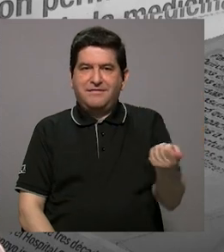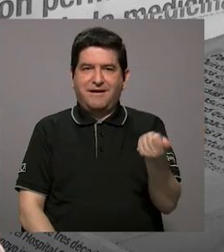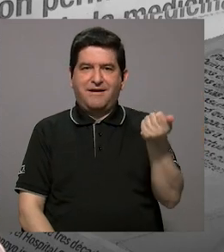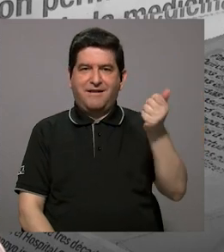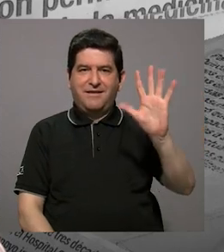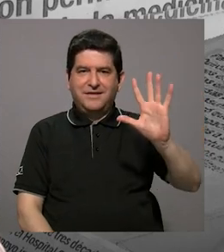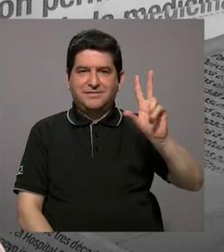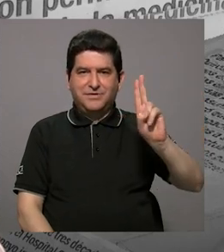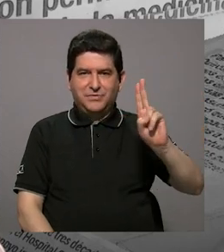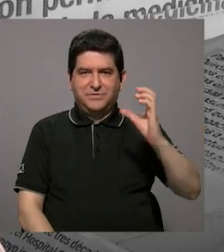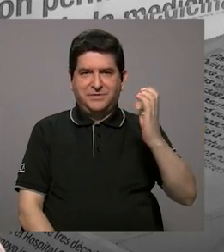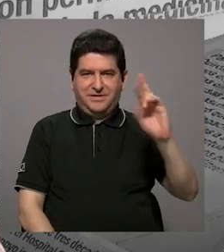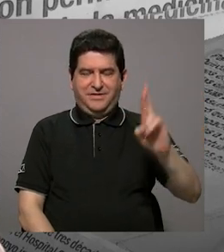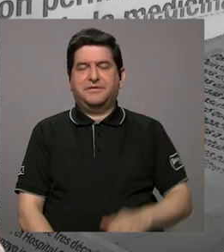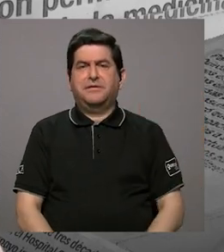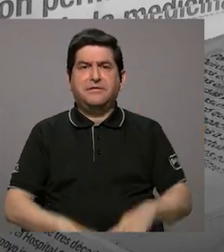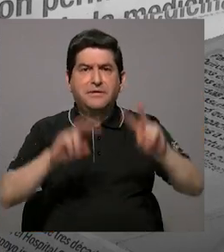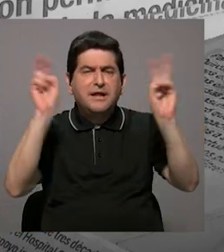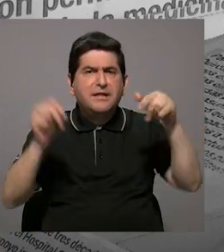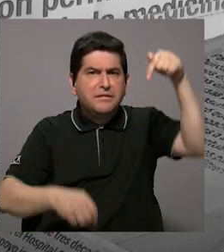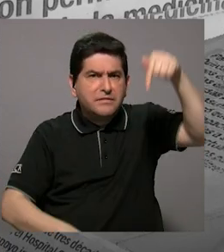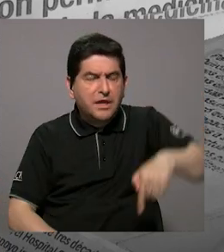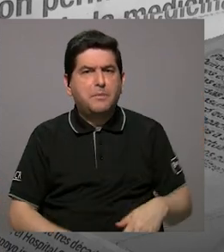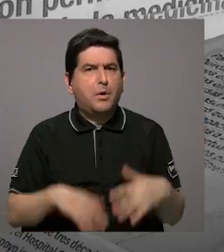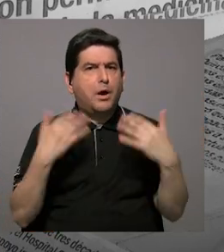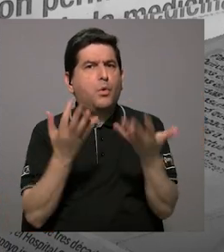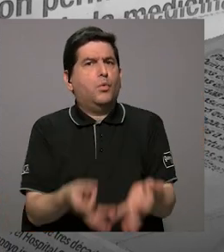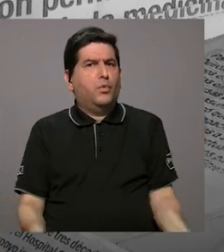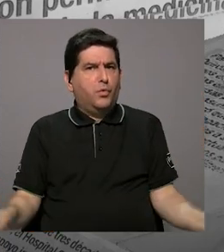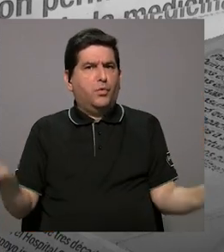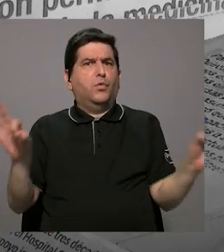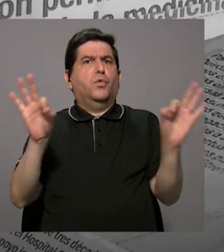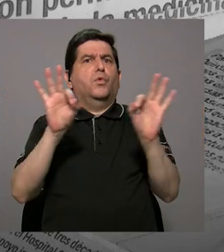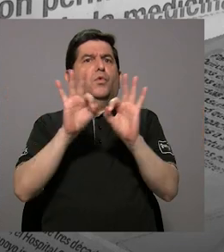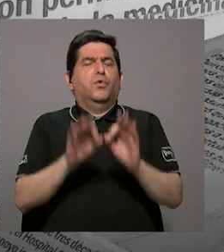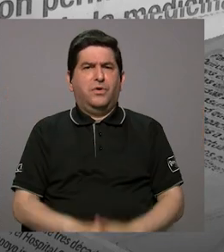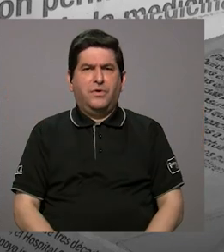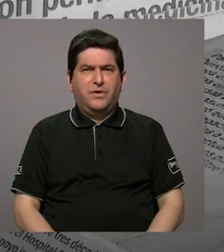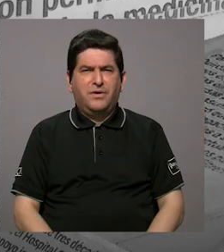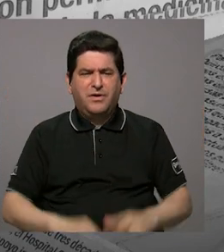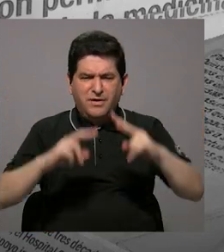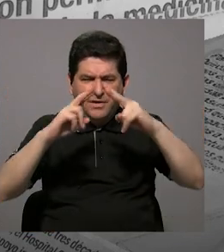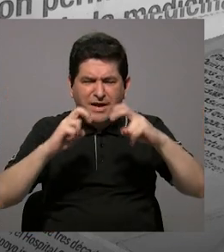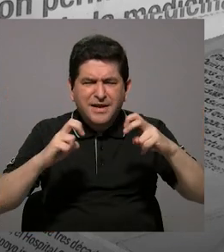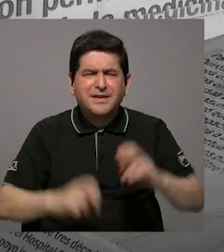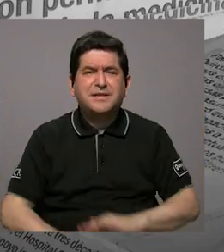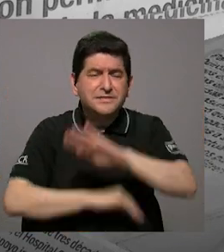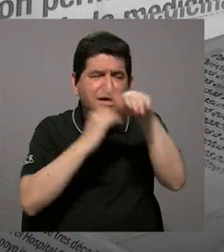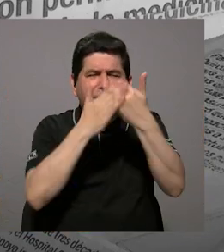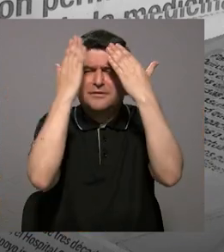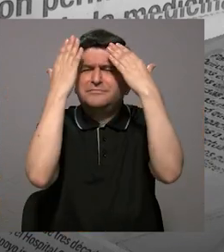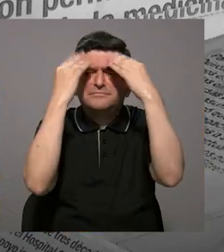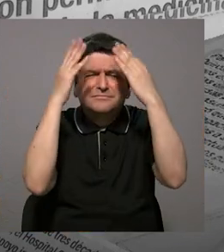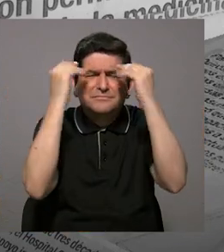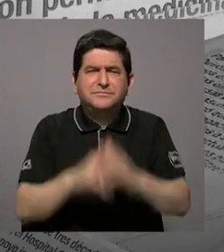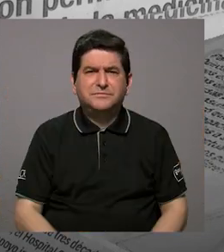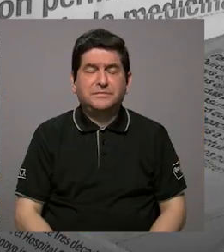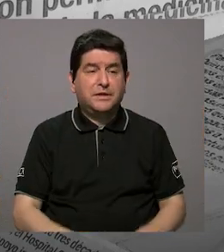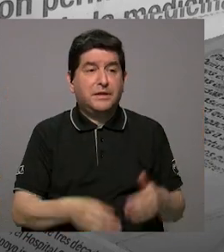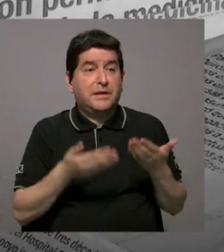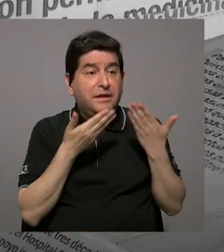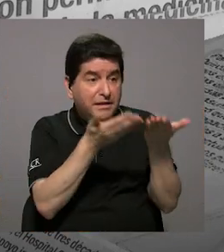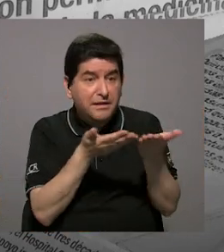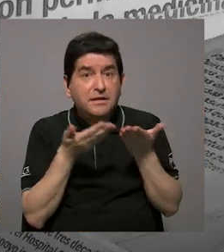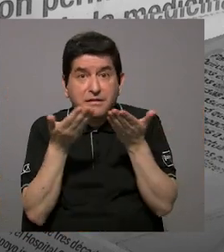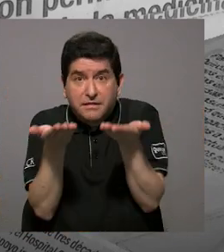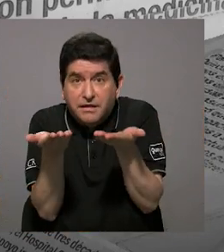en Canal 15 OCR. Y bueno, el tema de hoy es sumamente importante porque lo que tratamos es de redondear toda esa información que se